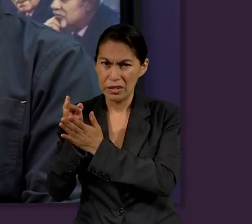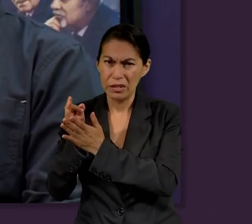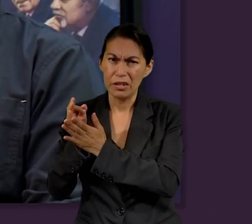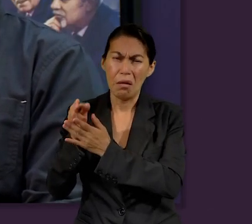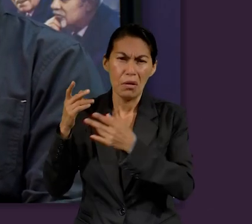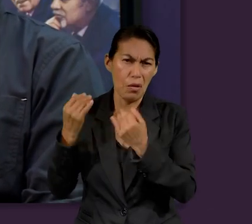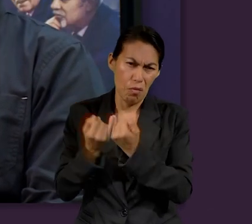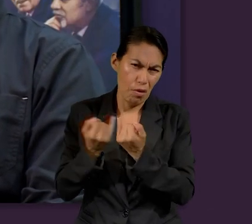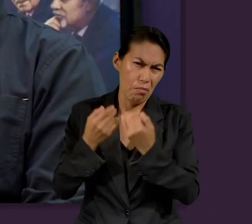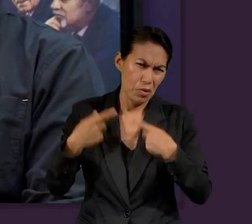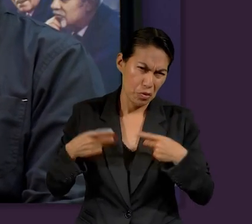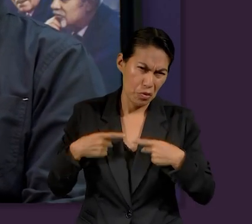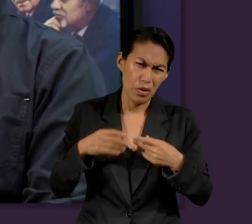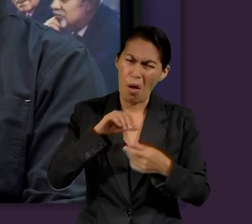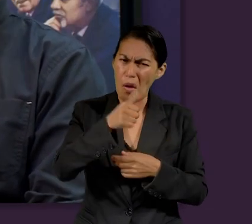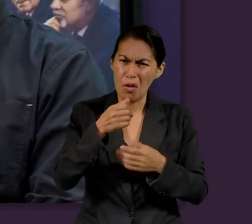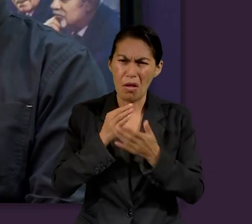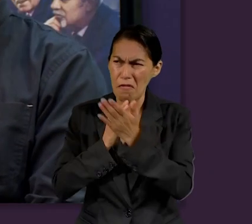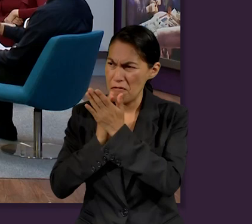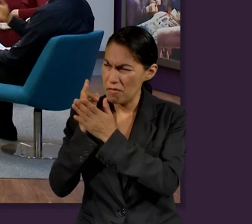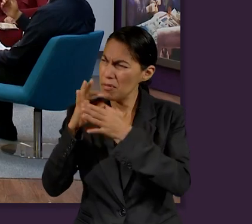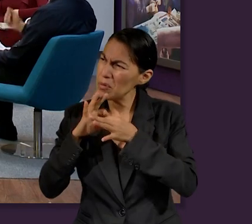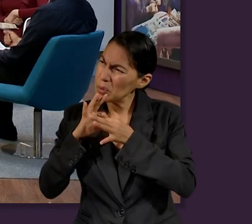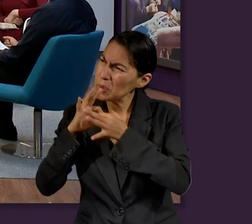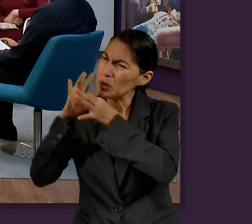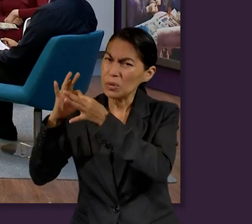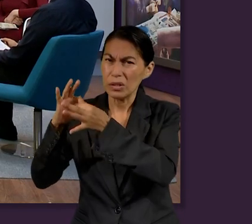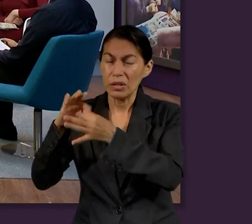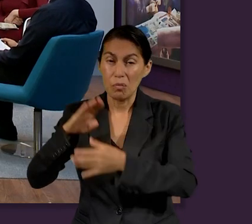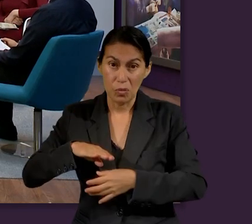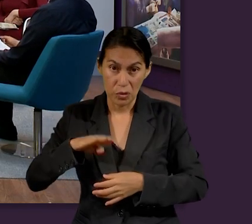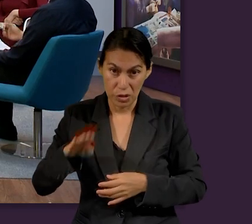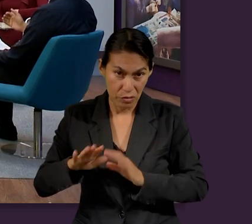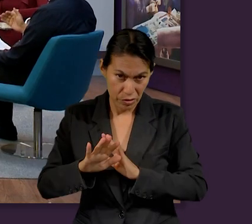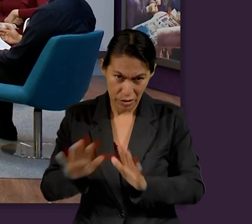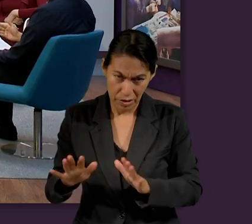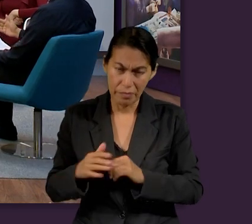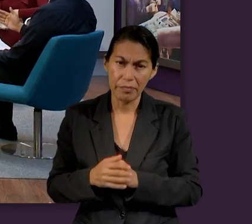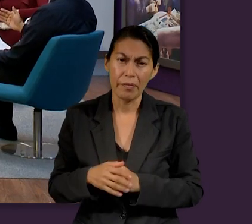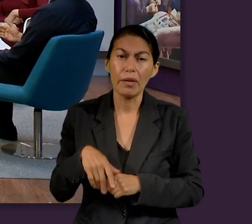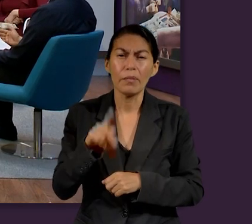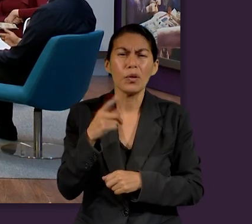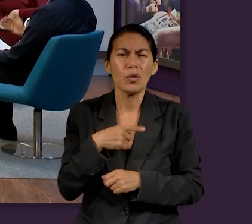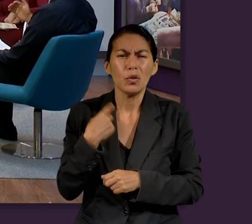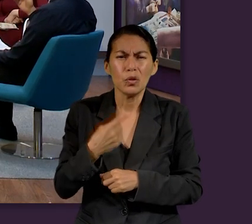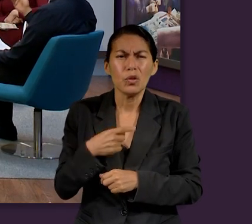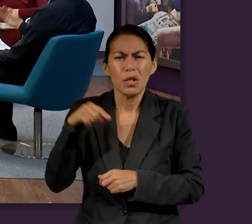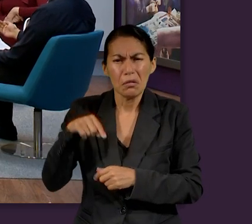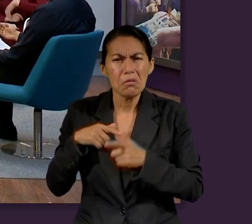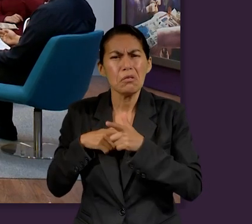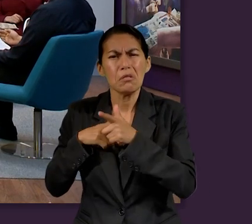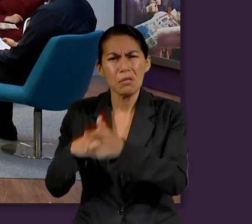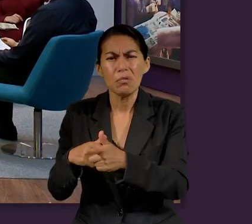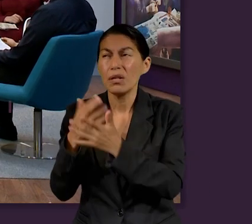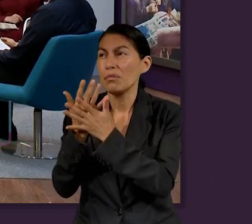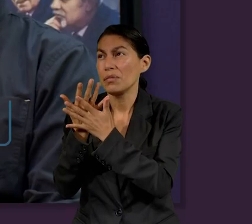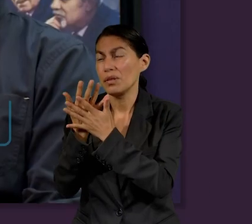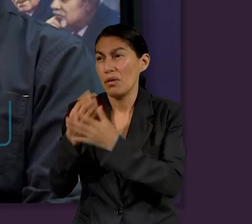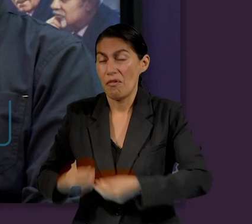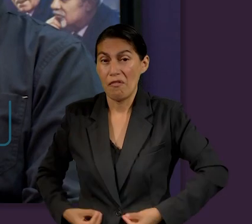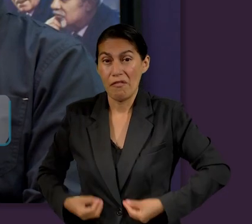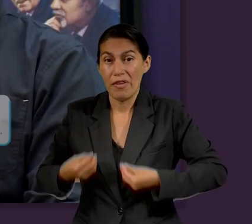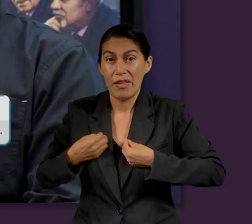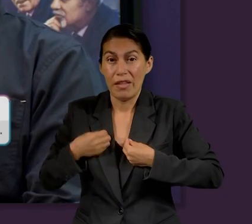personas en la fe por la cual actualmente nosotros estamos en este en este mundo con esa esperanza de la vida eterna. Entonces,